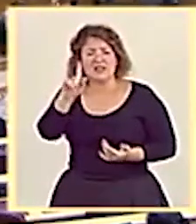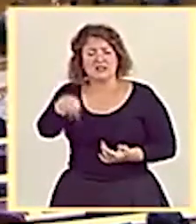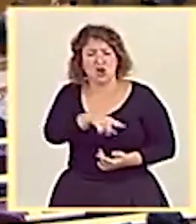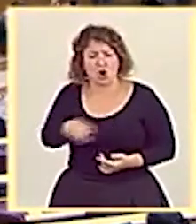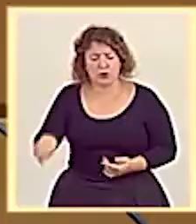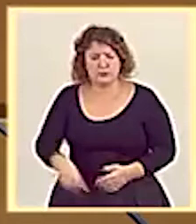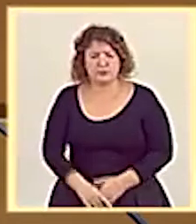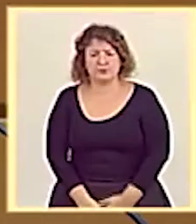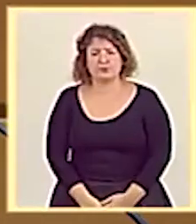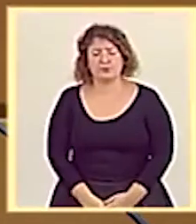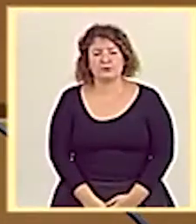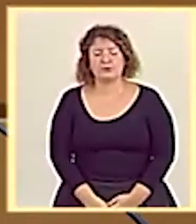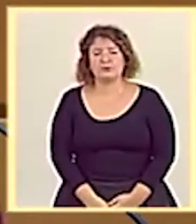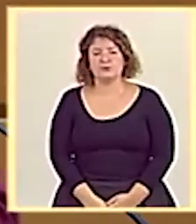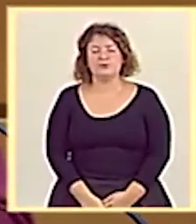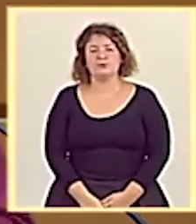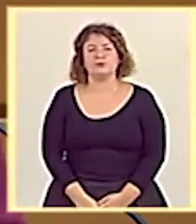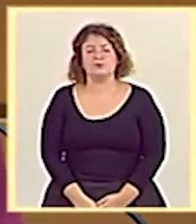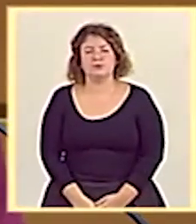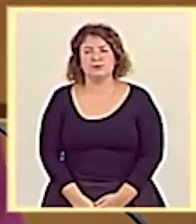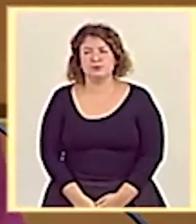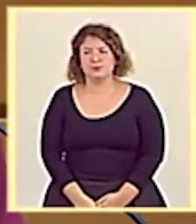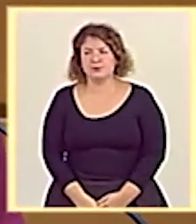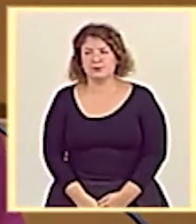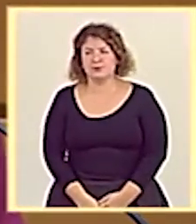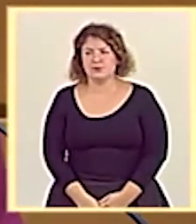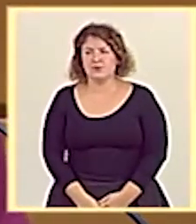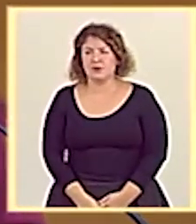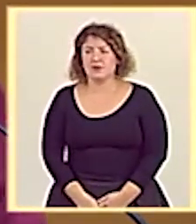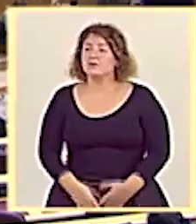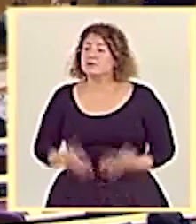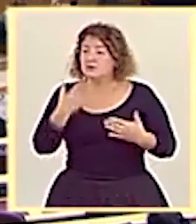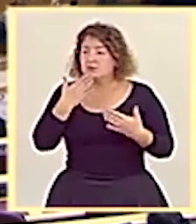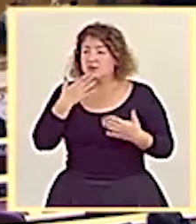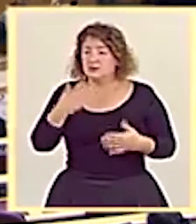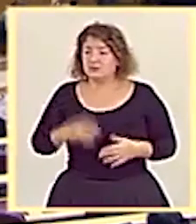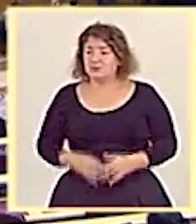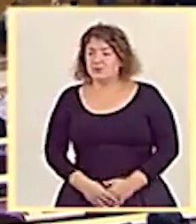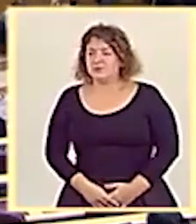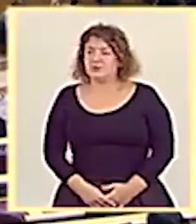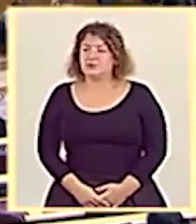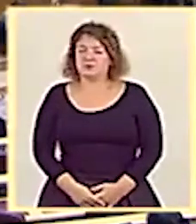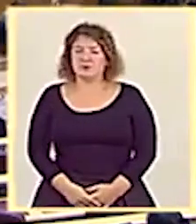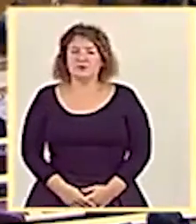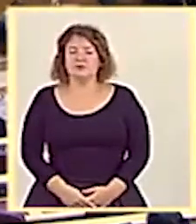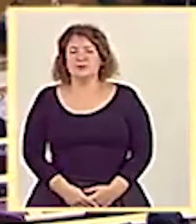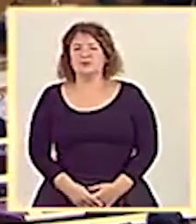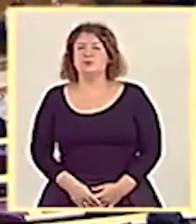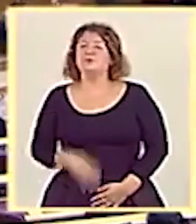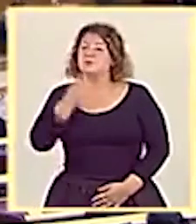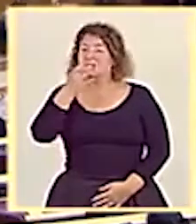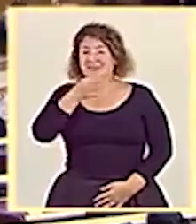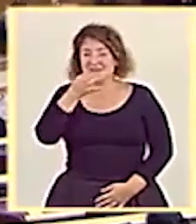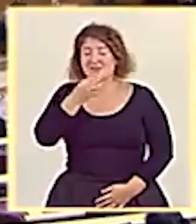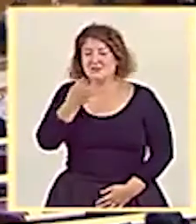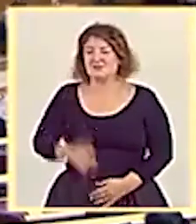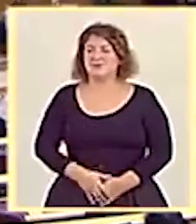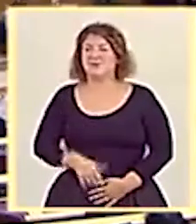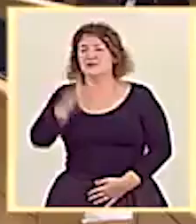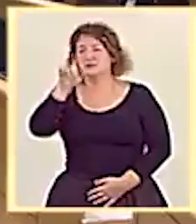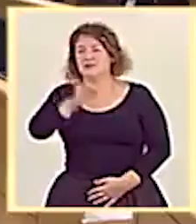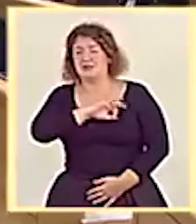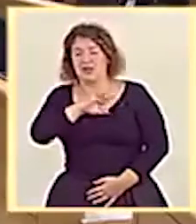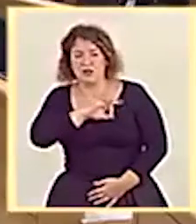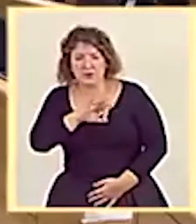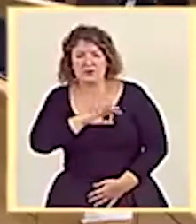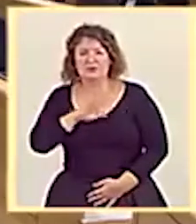Señoría. Señora ministra. Muchas gracias, señora presidenta. Señorías, buenas tardes. Saludos cordiales. Señor Martínez,